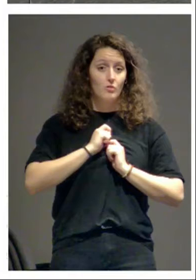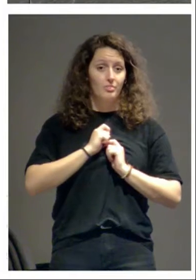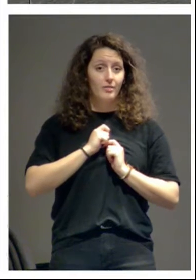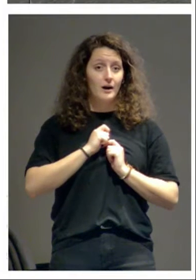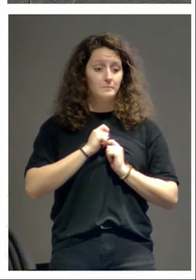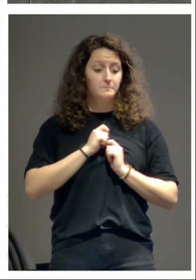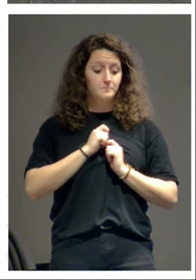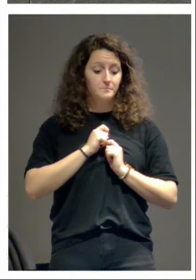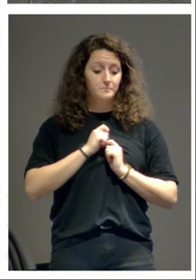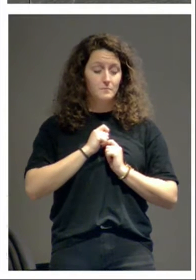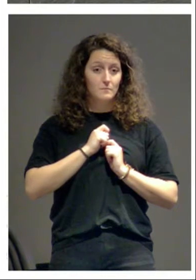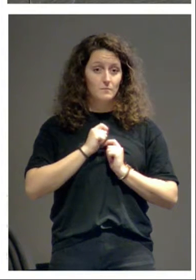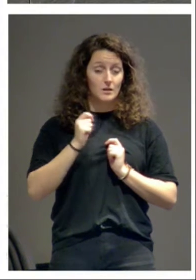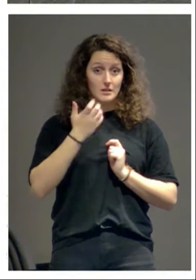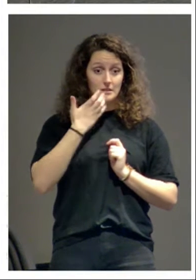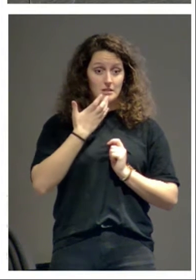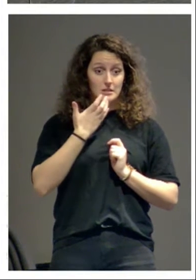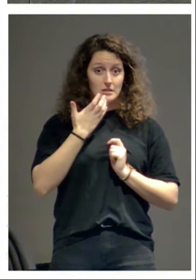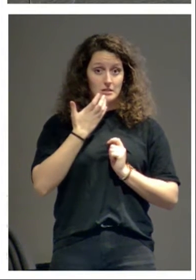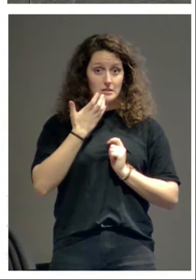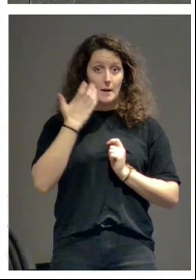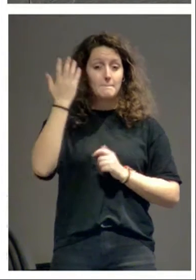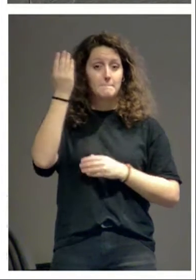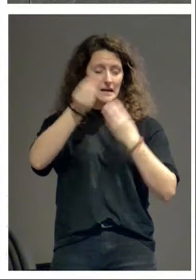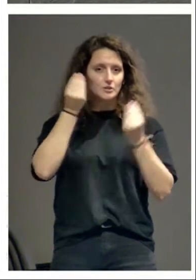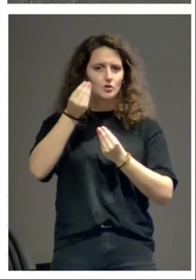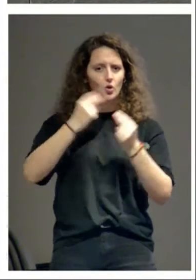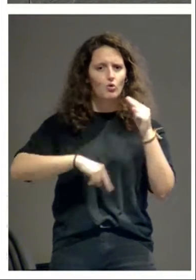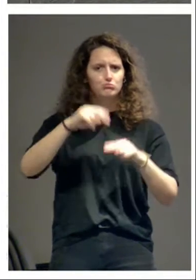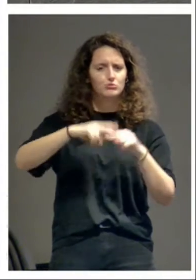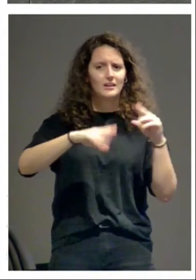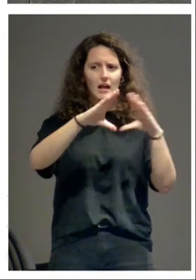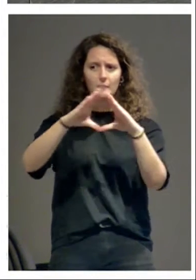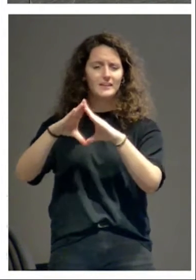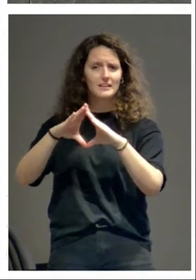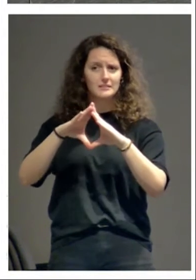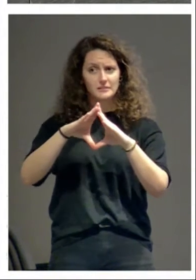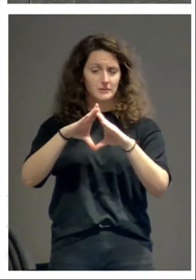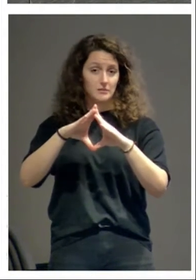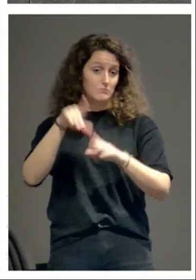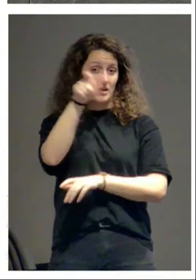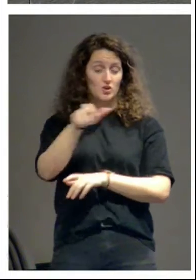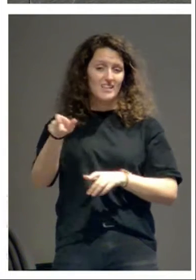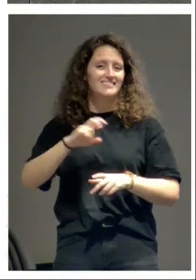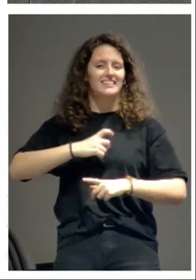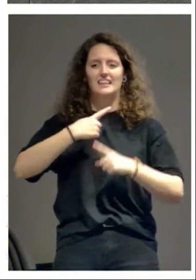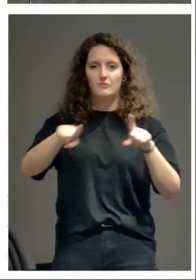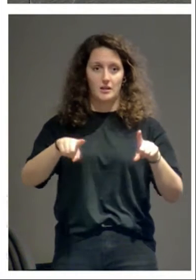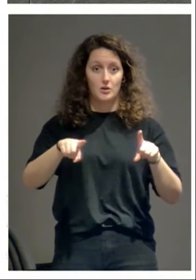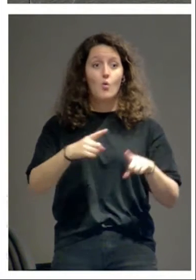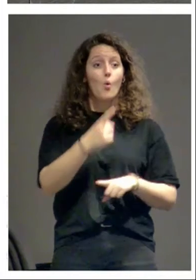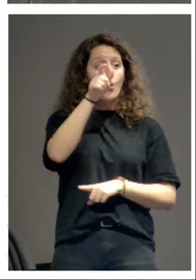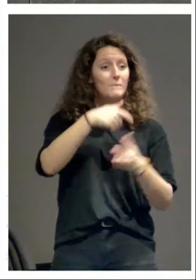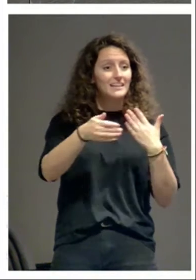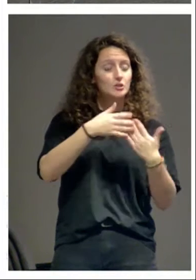quien pensó cómo construir esas capillas era alguien distinto. Uno era el maestro que había pensado el norte,